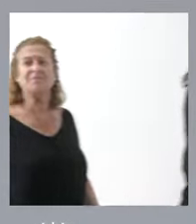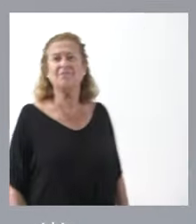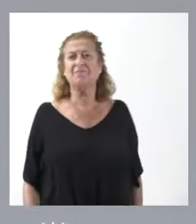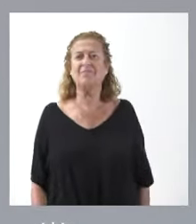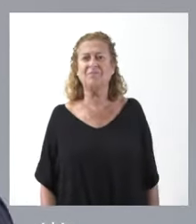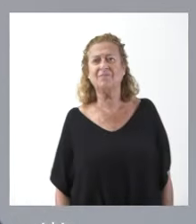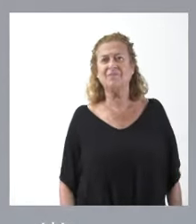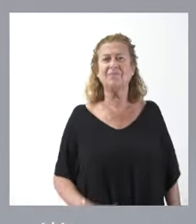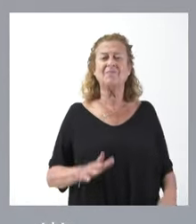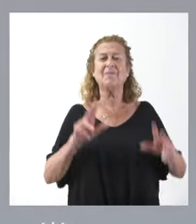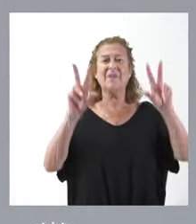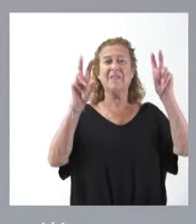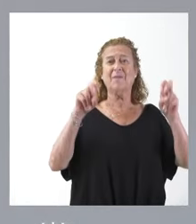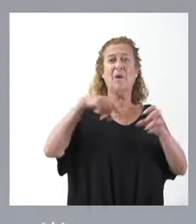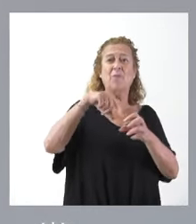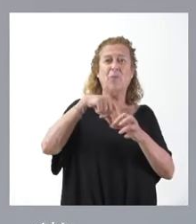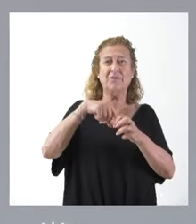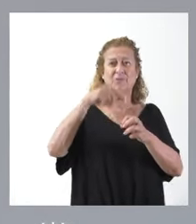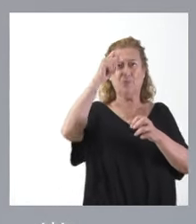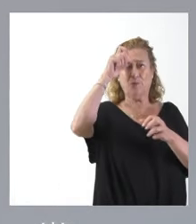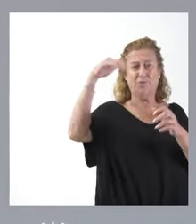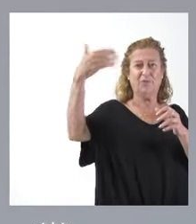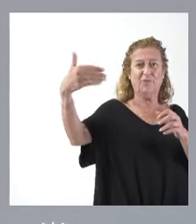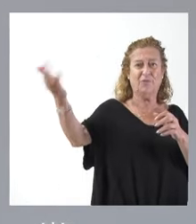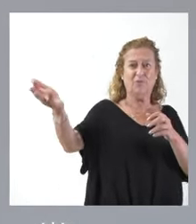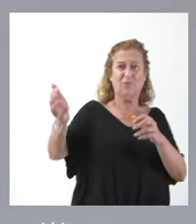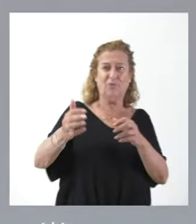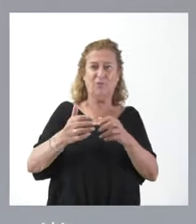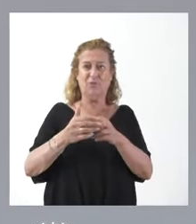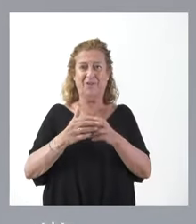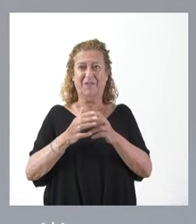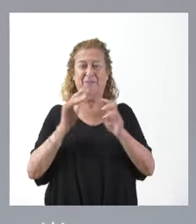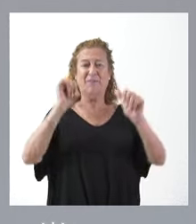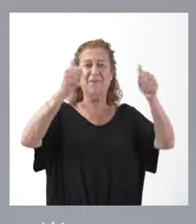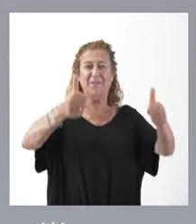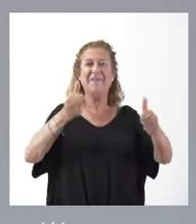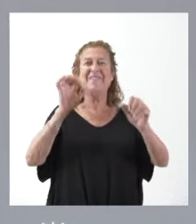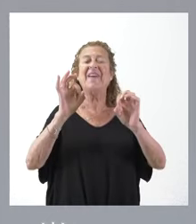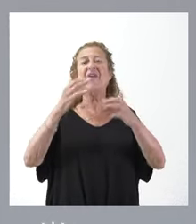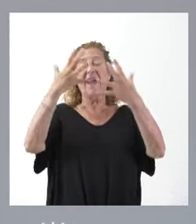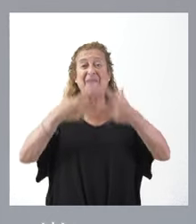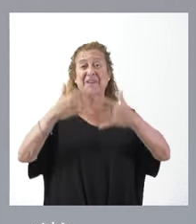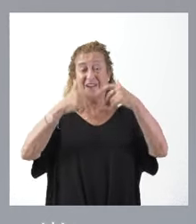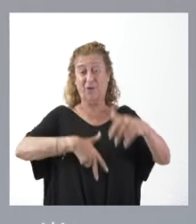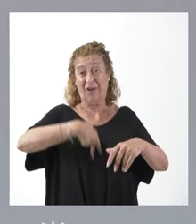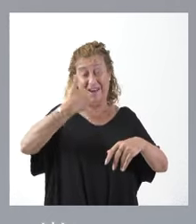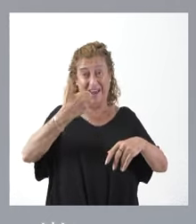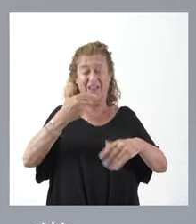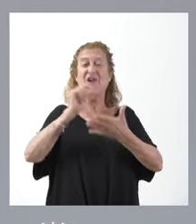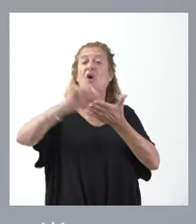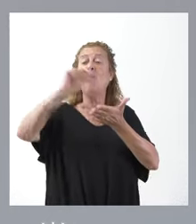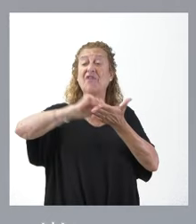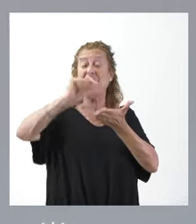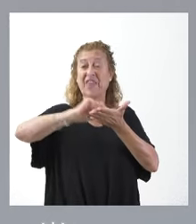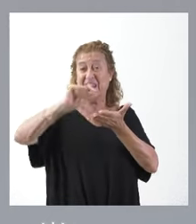Bueno, sobre los puestos ultraperiféricos, principalmente son de la administración general, de oficinas